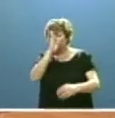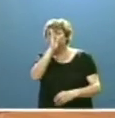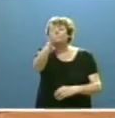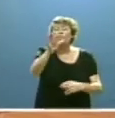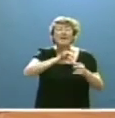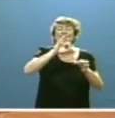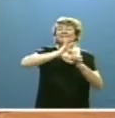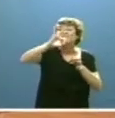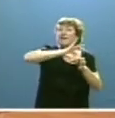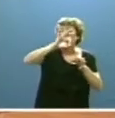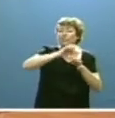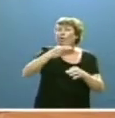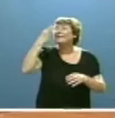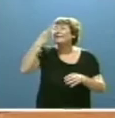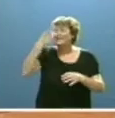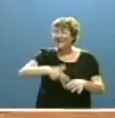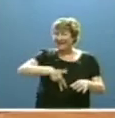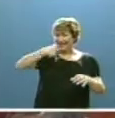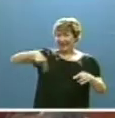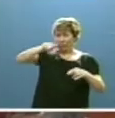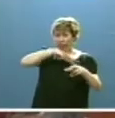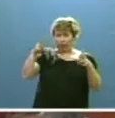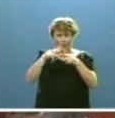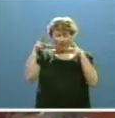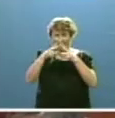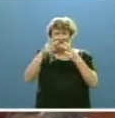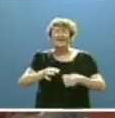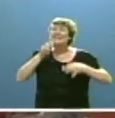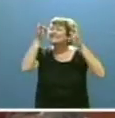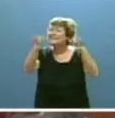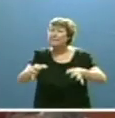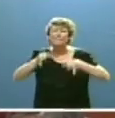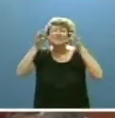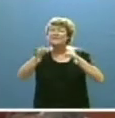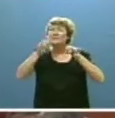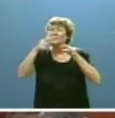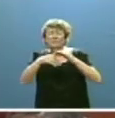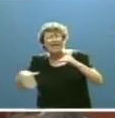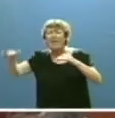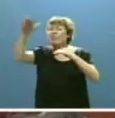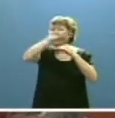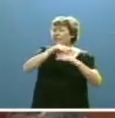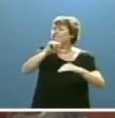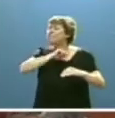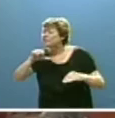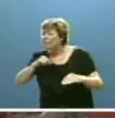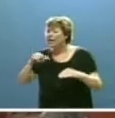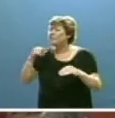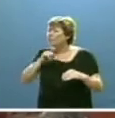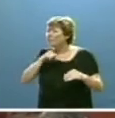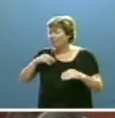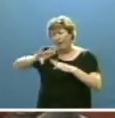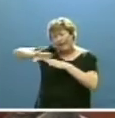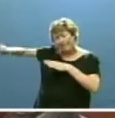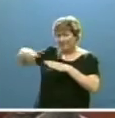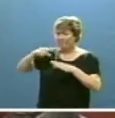servicio a los intereses generales de la sociedad, siempre por encima de los particulares y privados, por muy legítimos que estos sean.